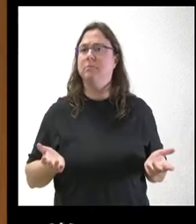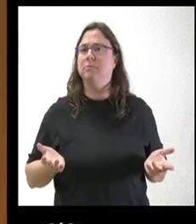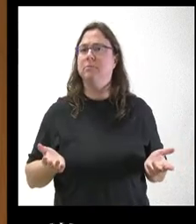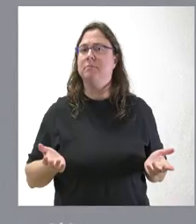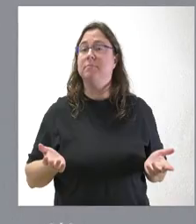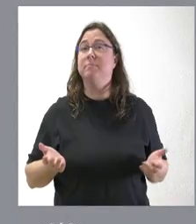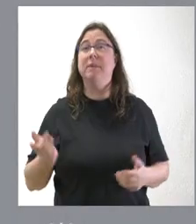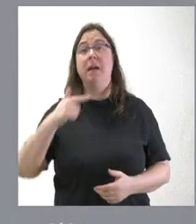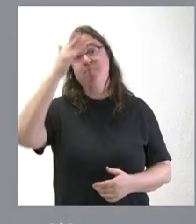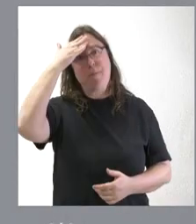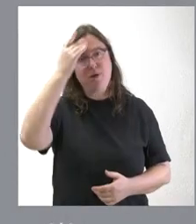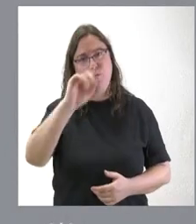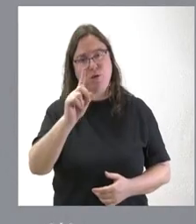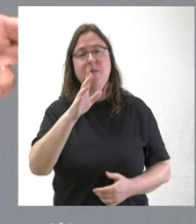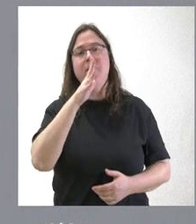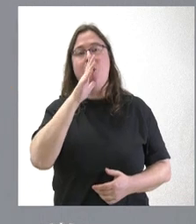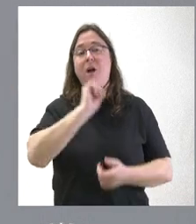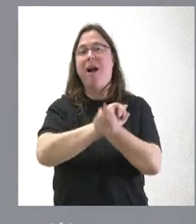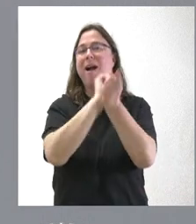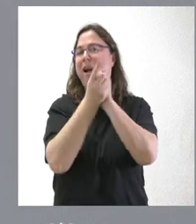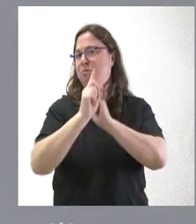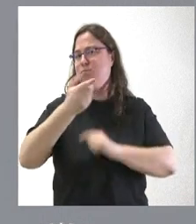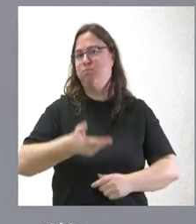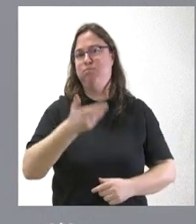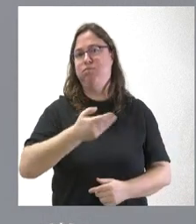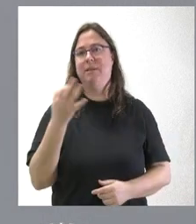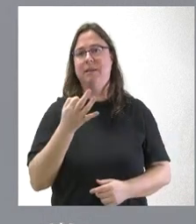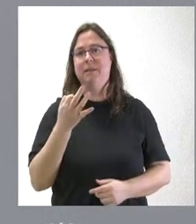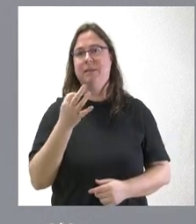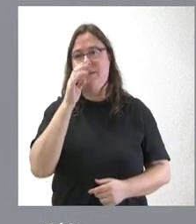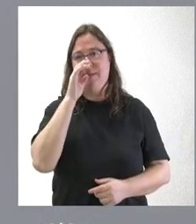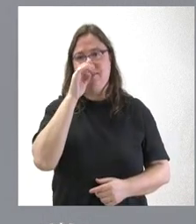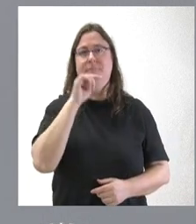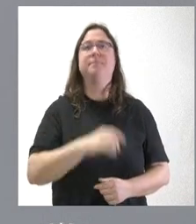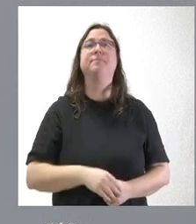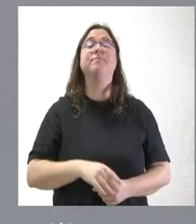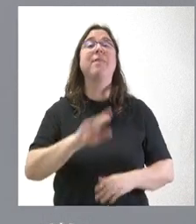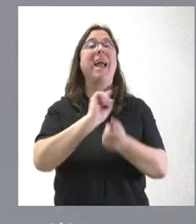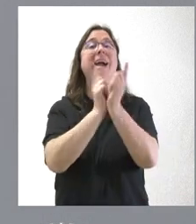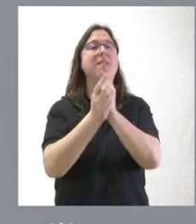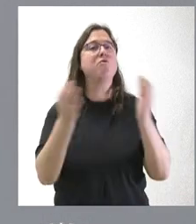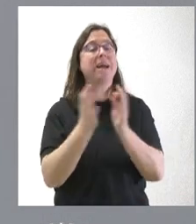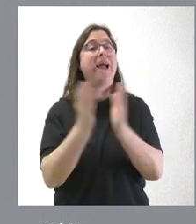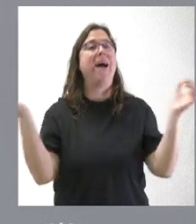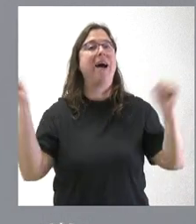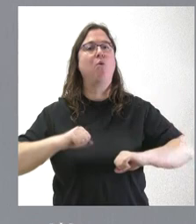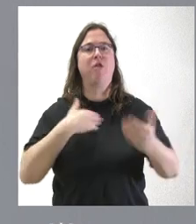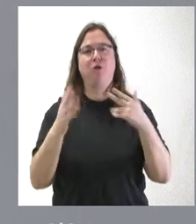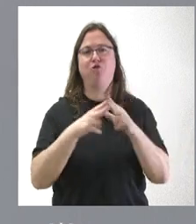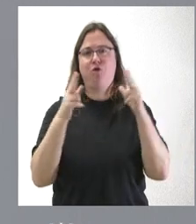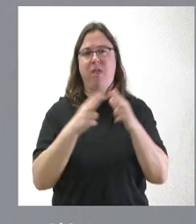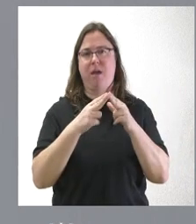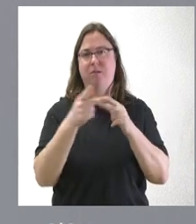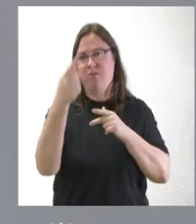No me lo estoy de memoria, pero el fundamental cambio, y ustedes lo conocen, es uno de los acuerdos del diálogo social que se firmó